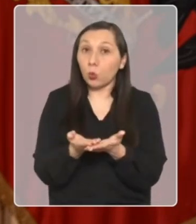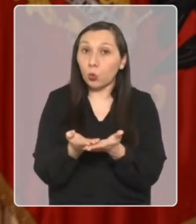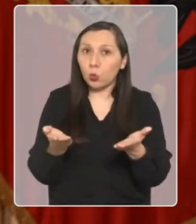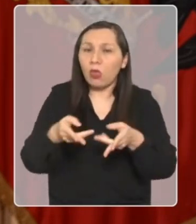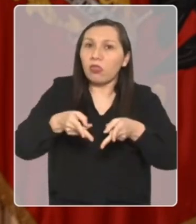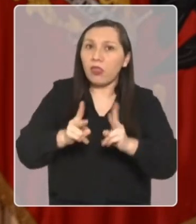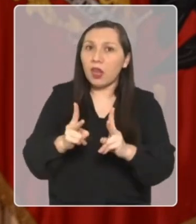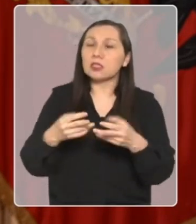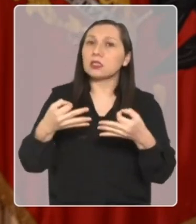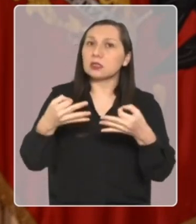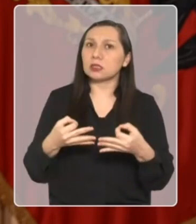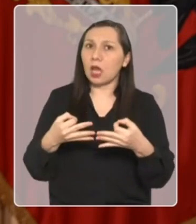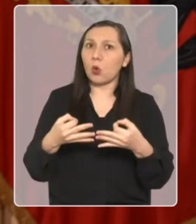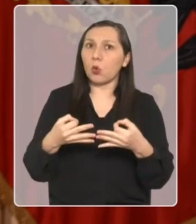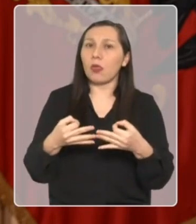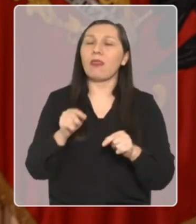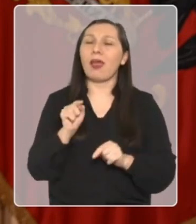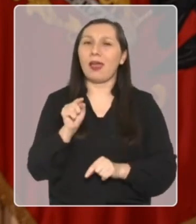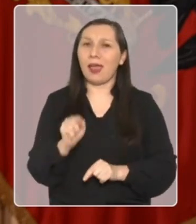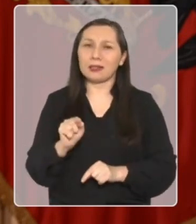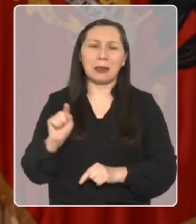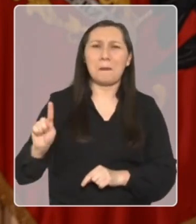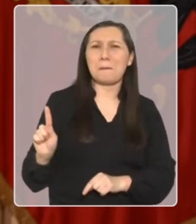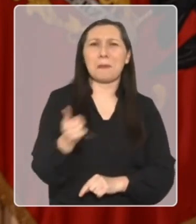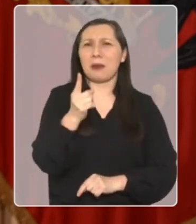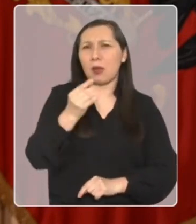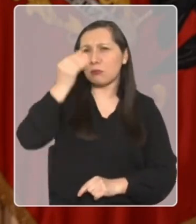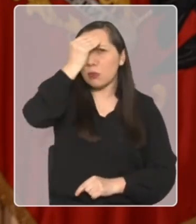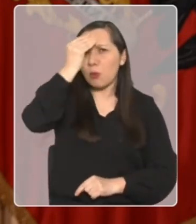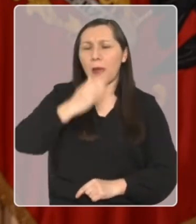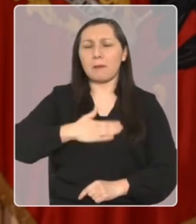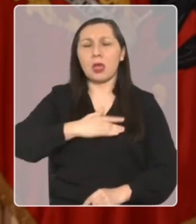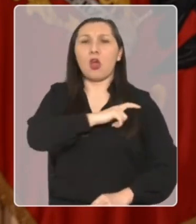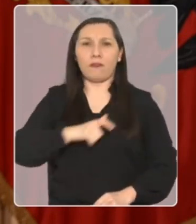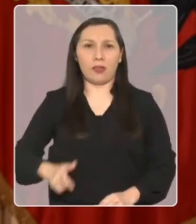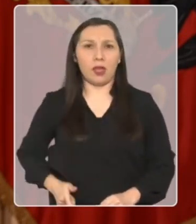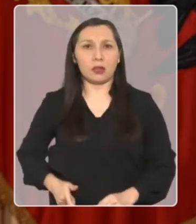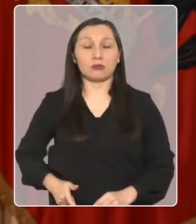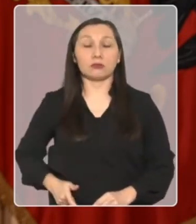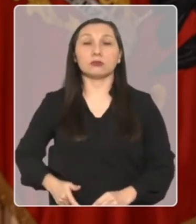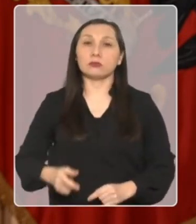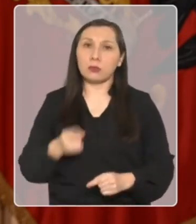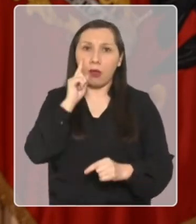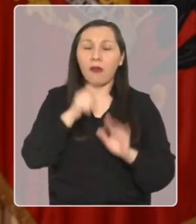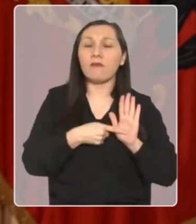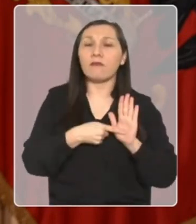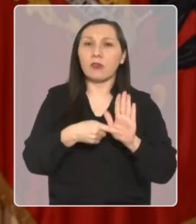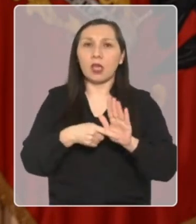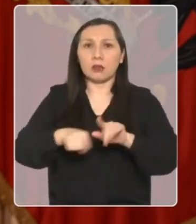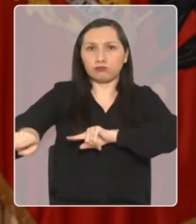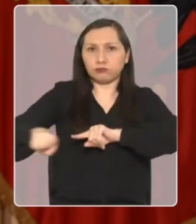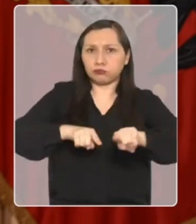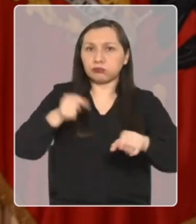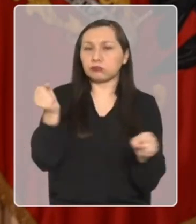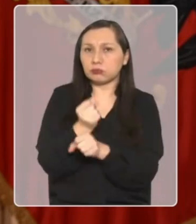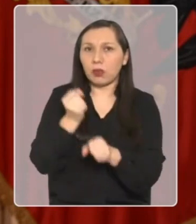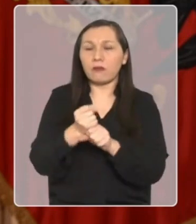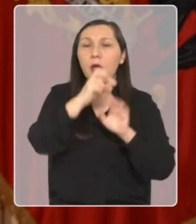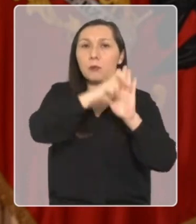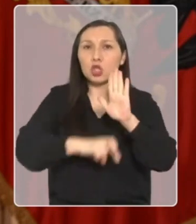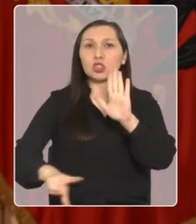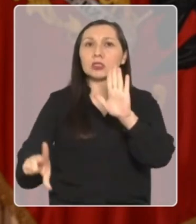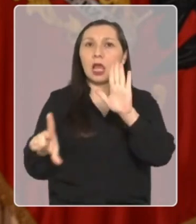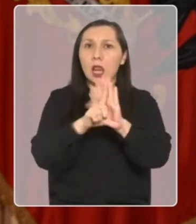ustedes su derecho a la seguridad es la primera prioridad de mi gobierno y ello se expresa en la gestión, en